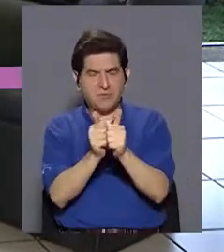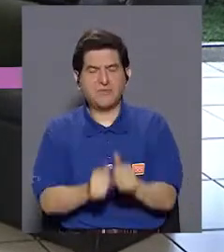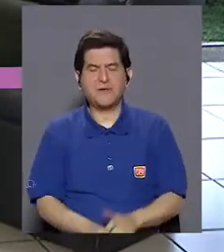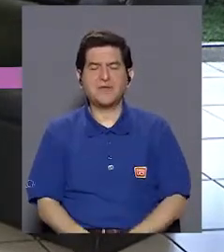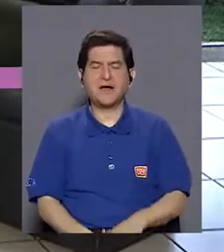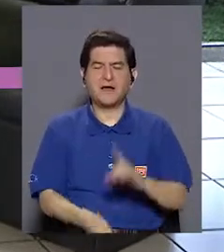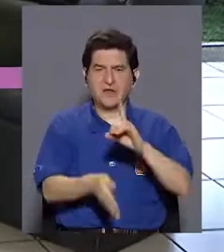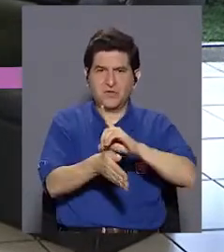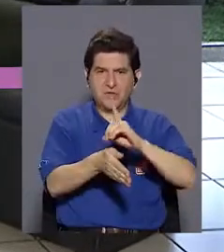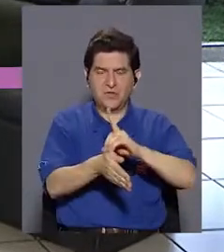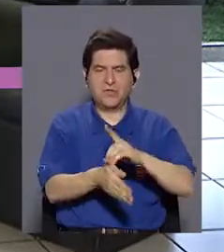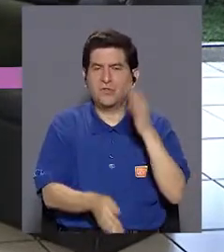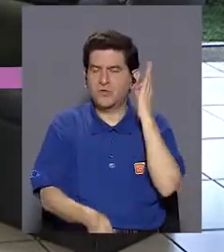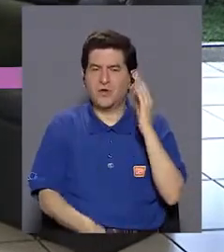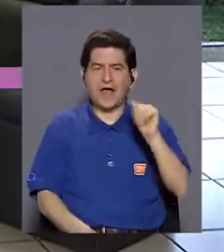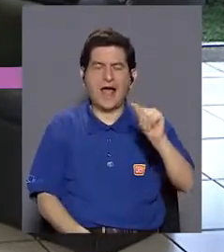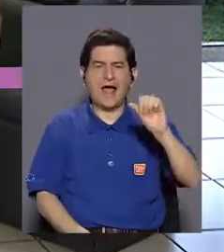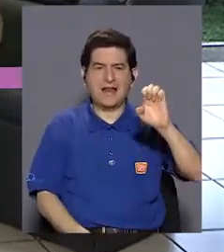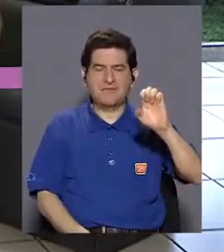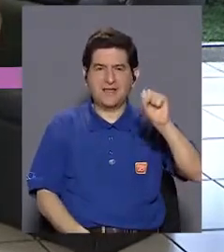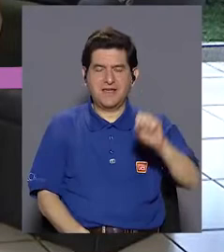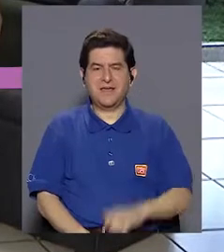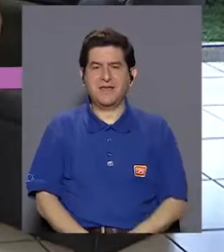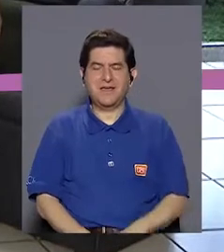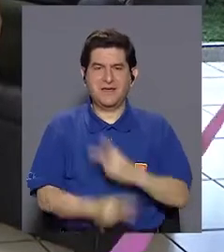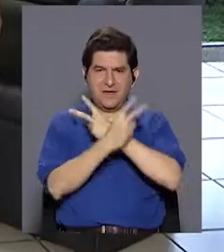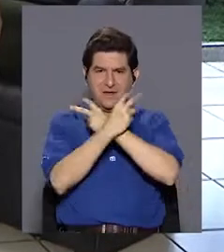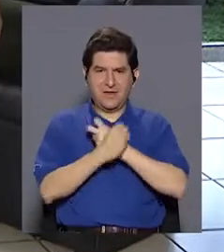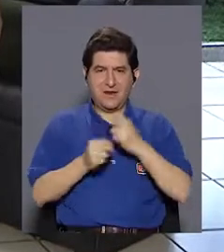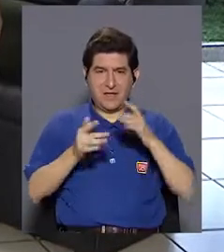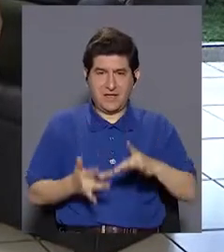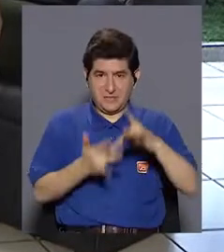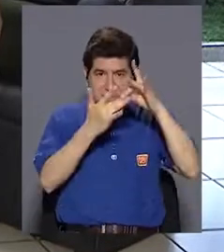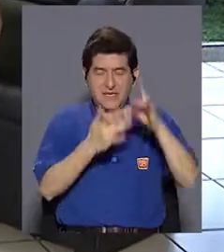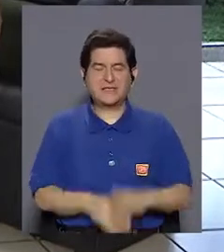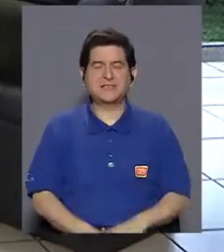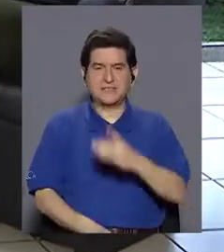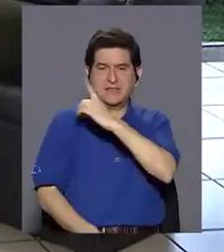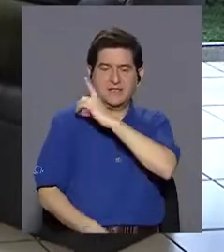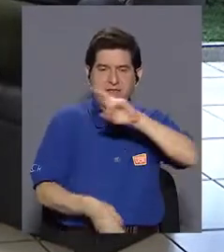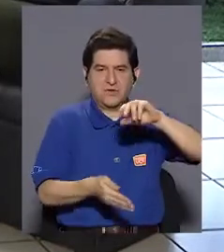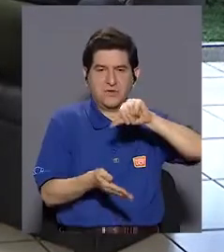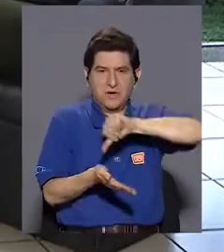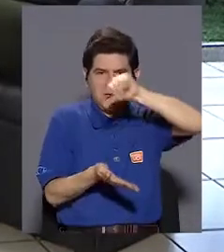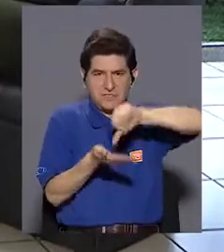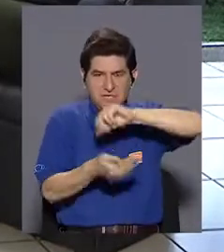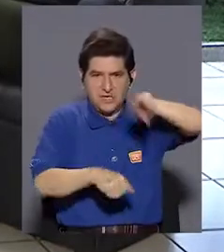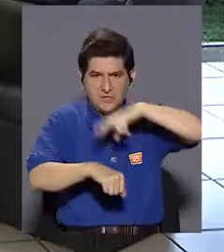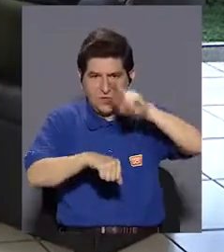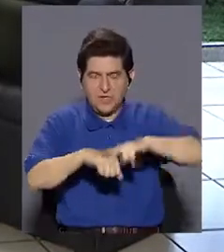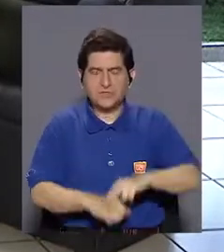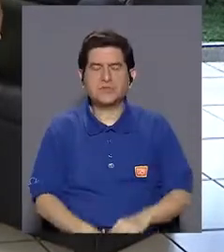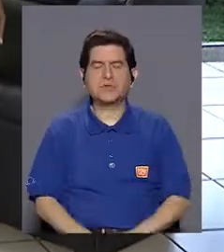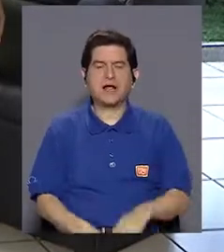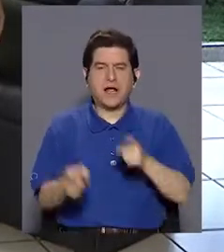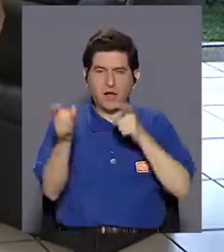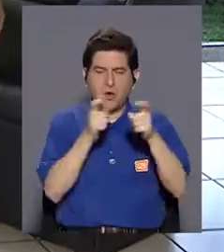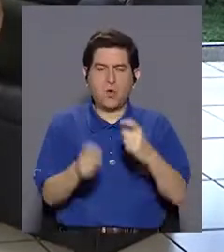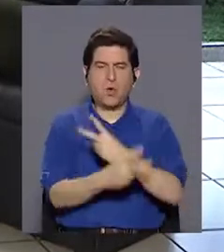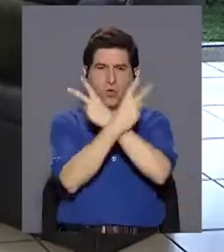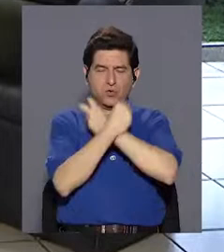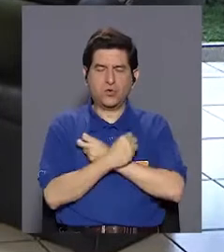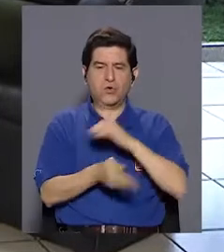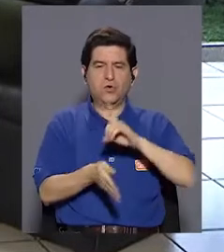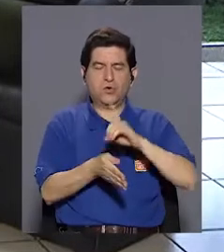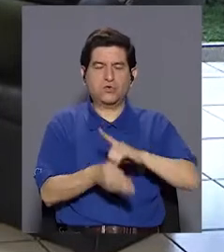acompaña para ello la doctora Ana Elvira Salas, toxicóloga, directora del Centro Nacional de Control de Intoxicaciones, y el